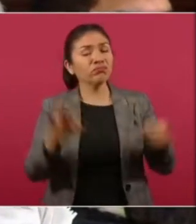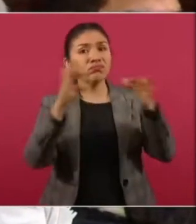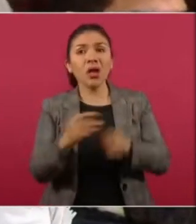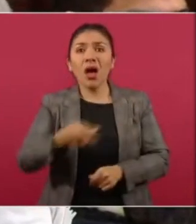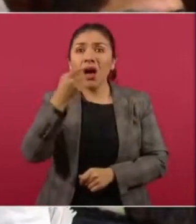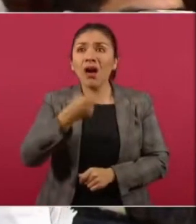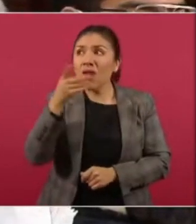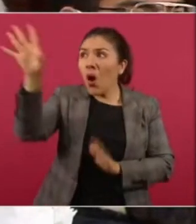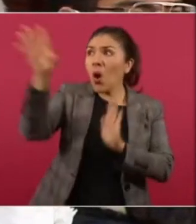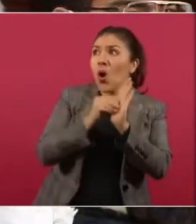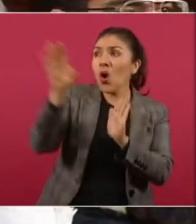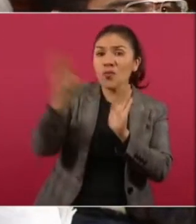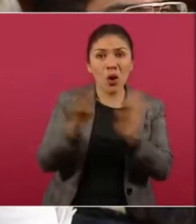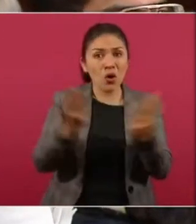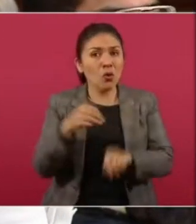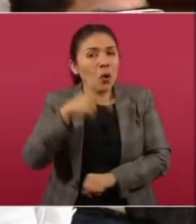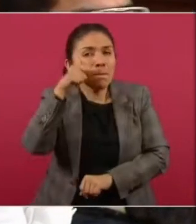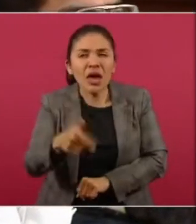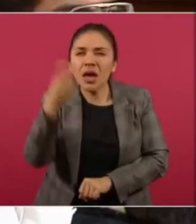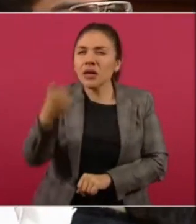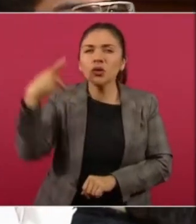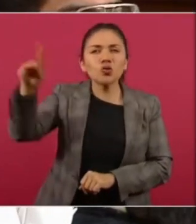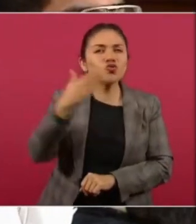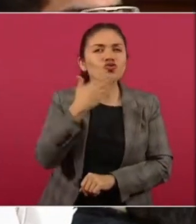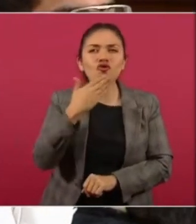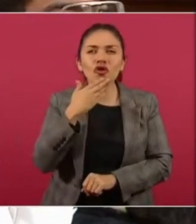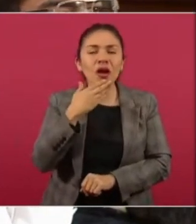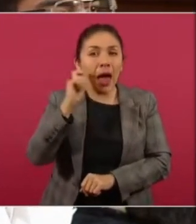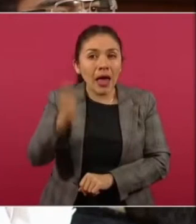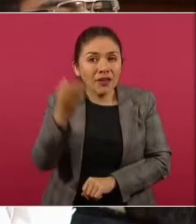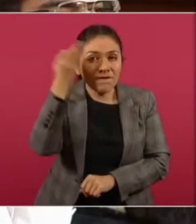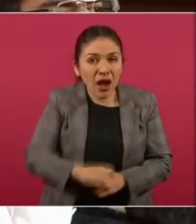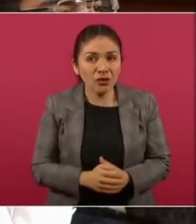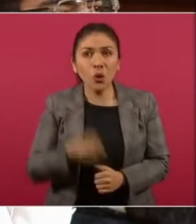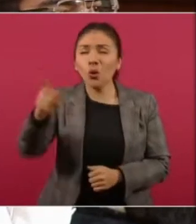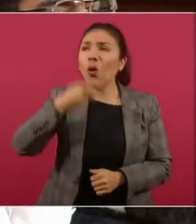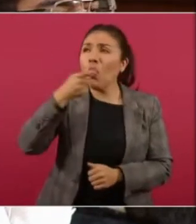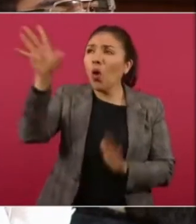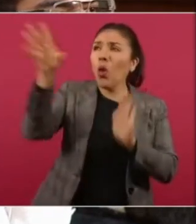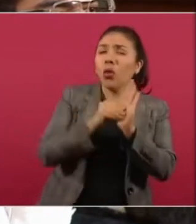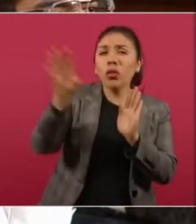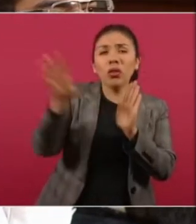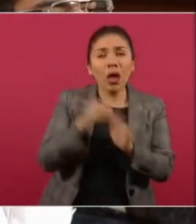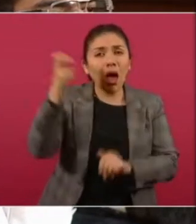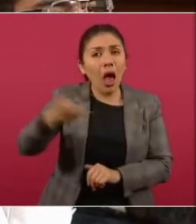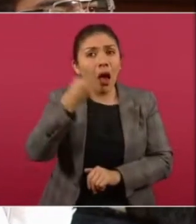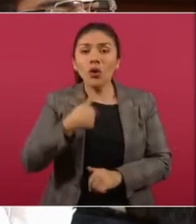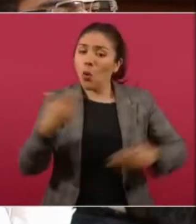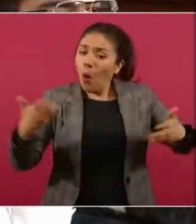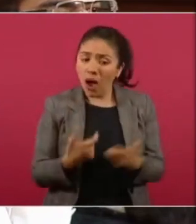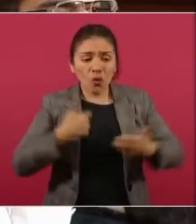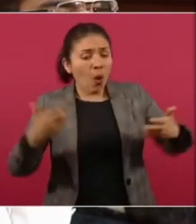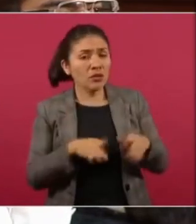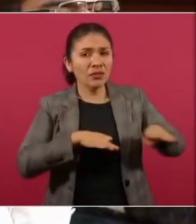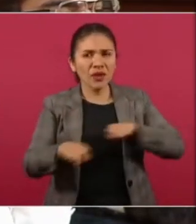de fiscalías, como la que me consta particularmente, que es la de Sonora, replicando cosas que ellos dicen que hacen.